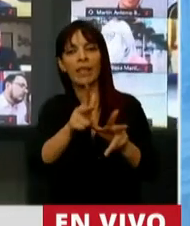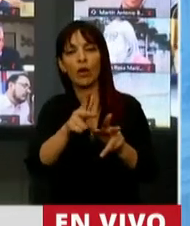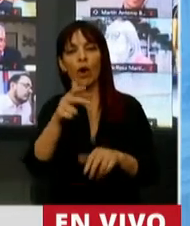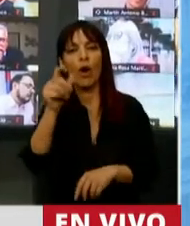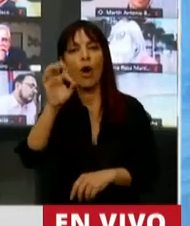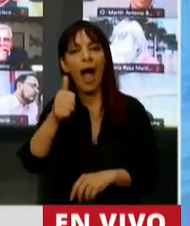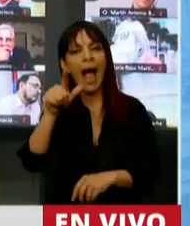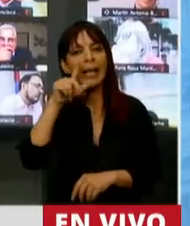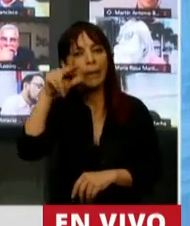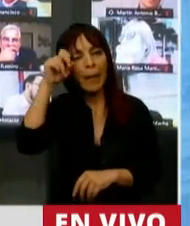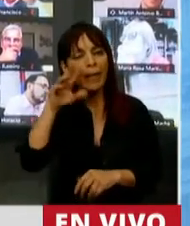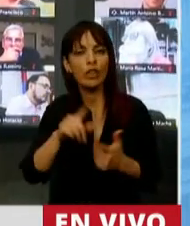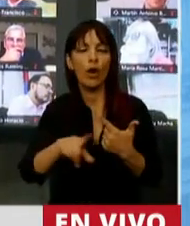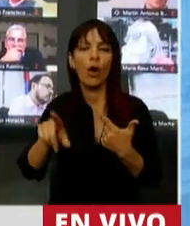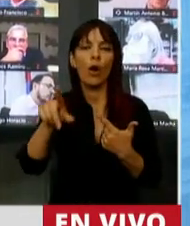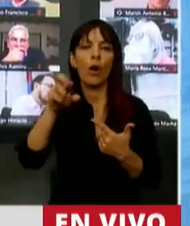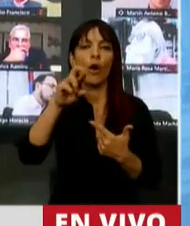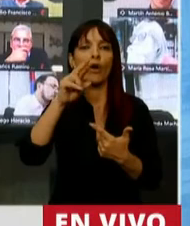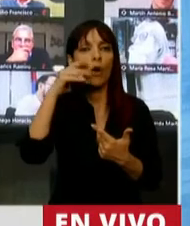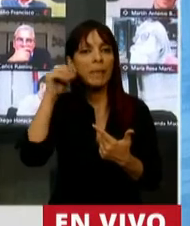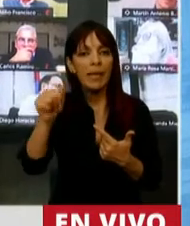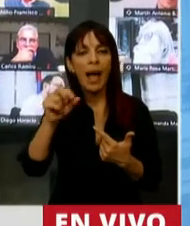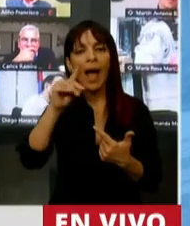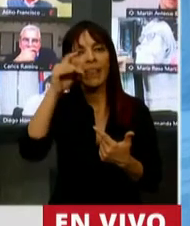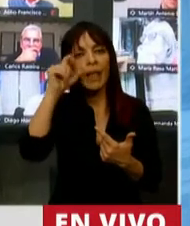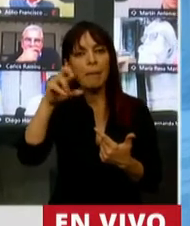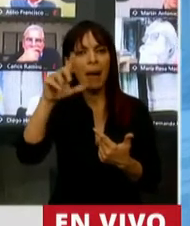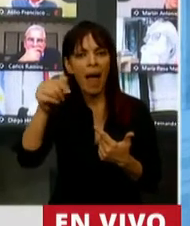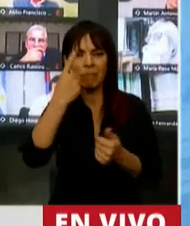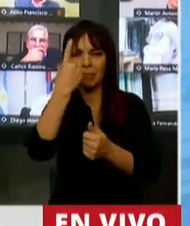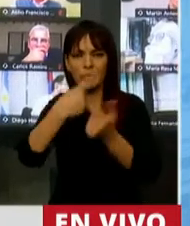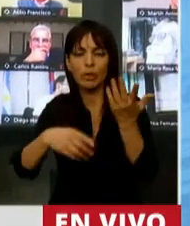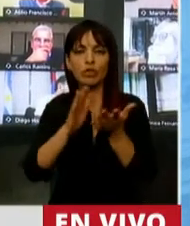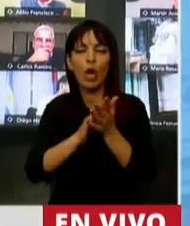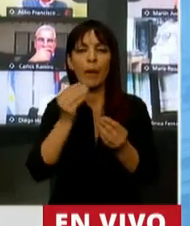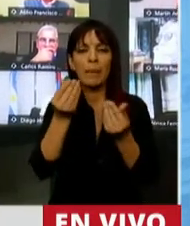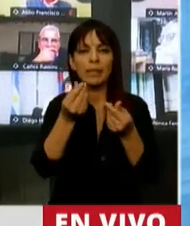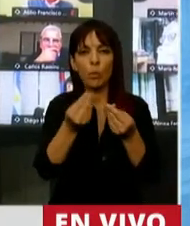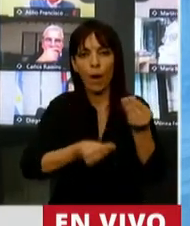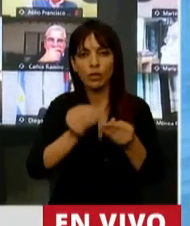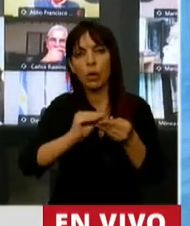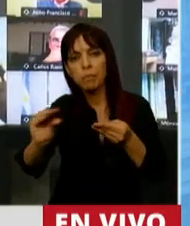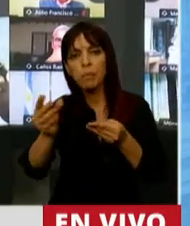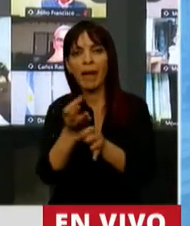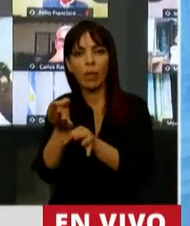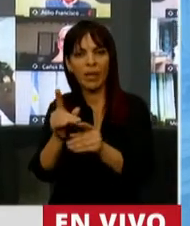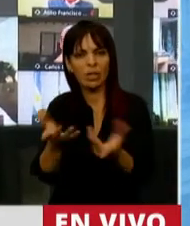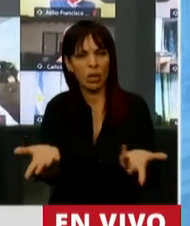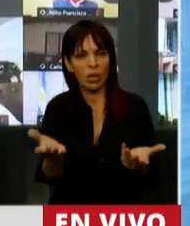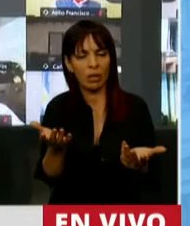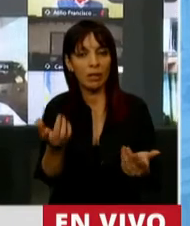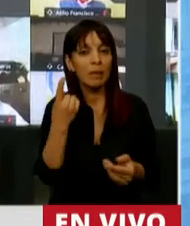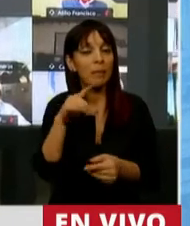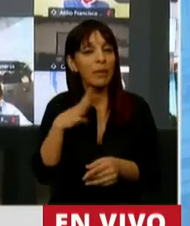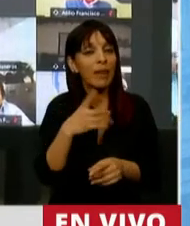dicho Javier Campos, a lo que ha dicho Romina Plá con respecto al presupuesto de educación. Pero hay un